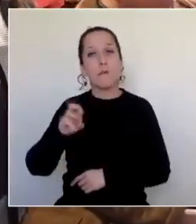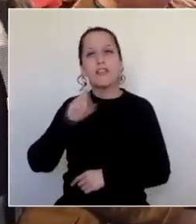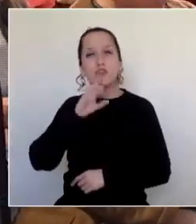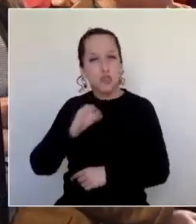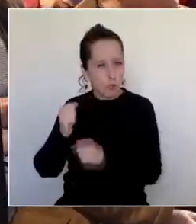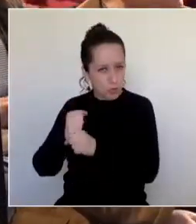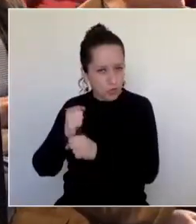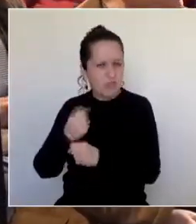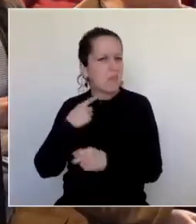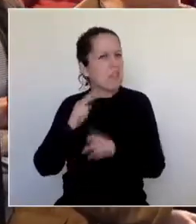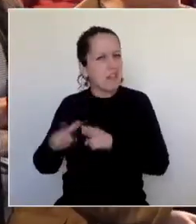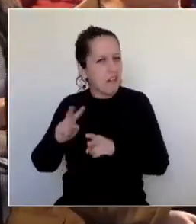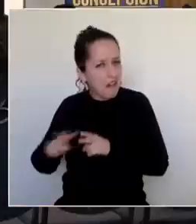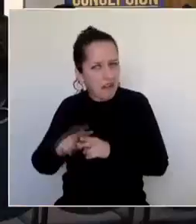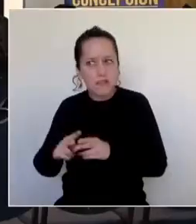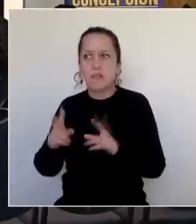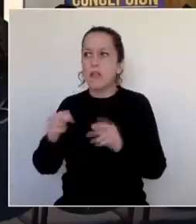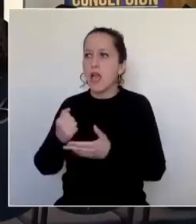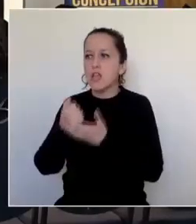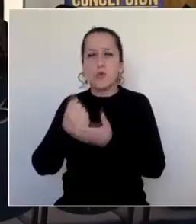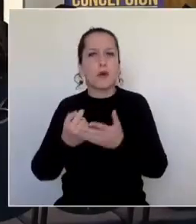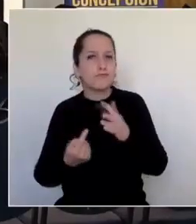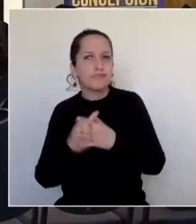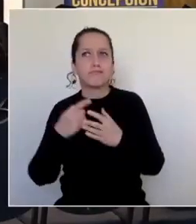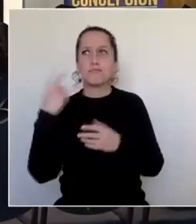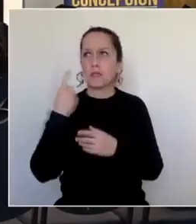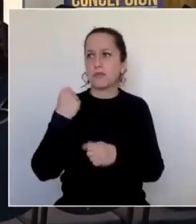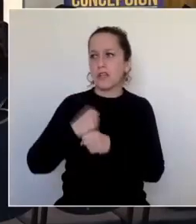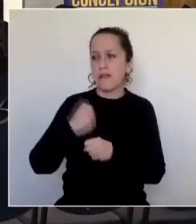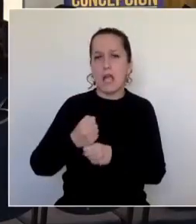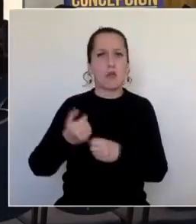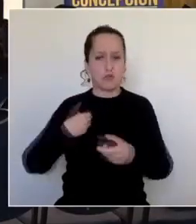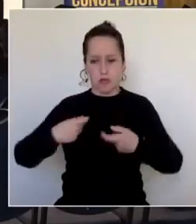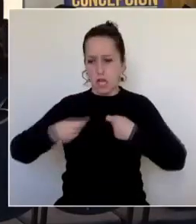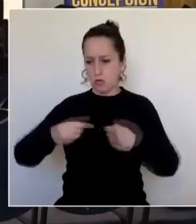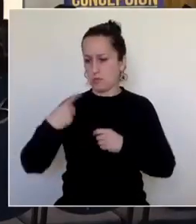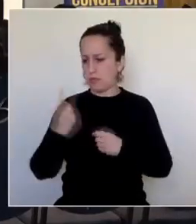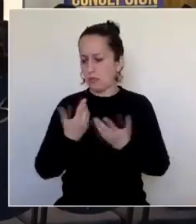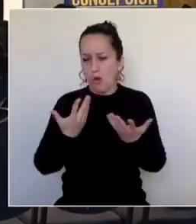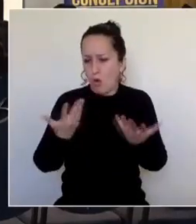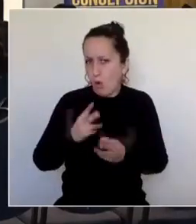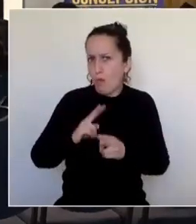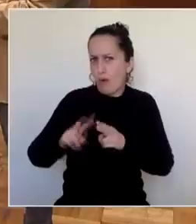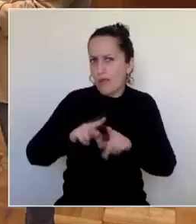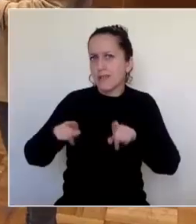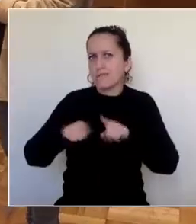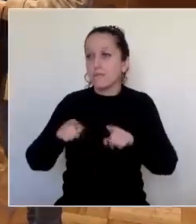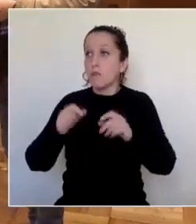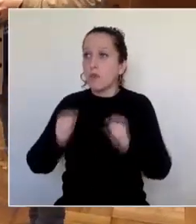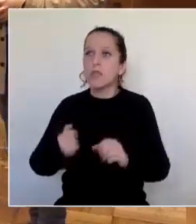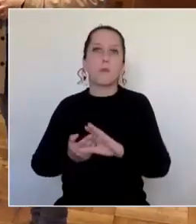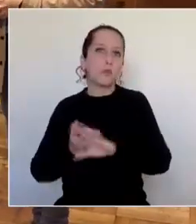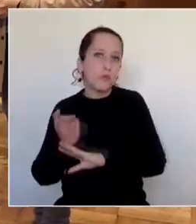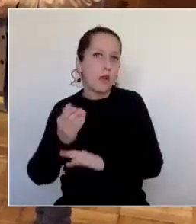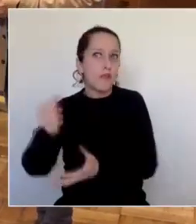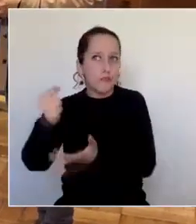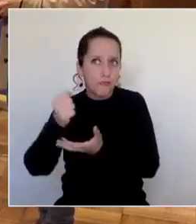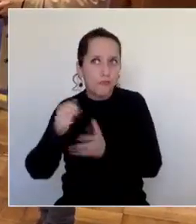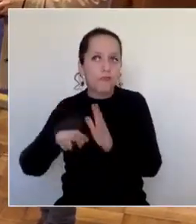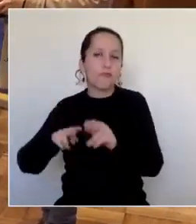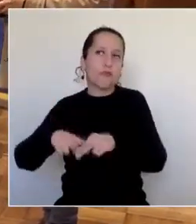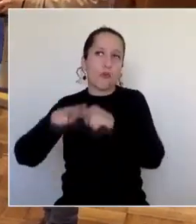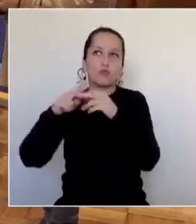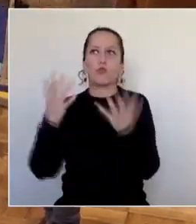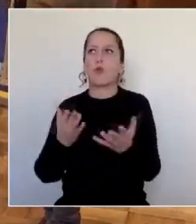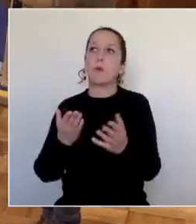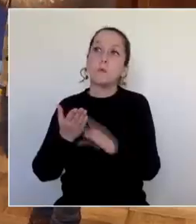en cuanto a emprendimiento y cómo deben hacerlo para formalizar estos negocios para así postular a fondos y ferias. Mientras